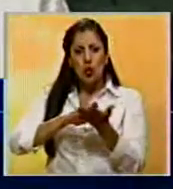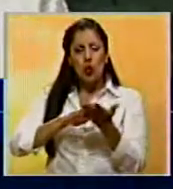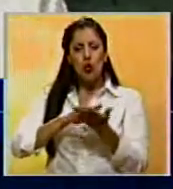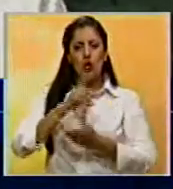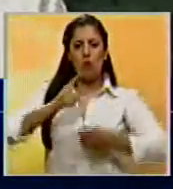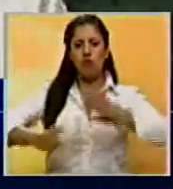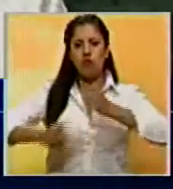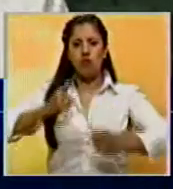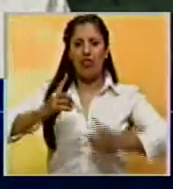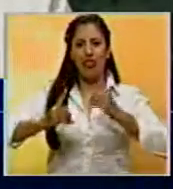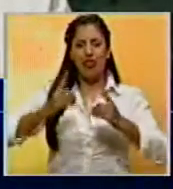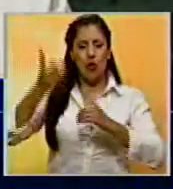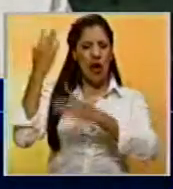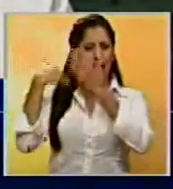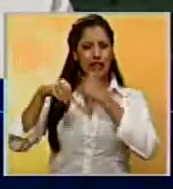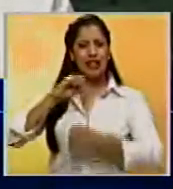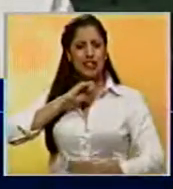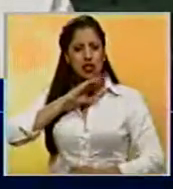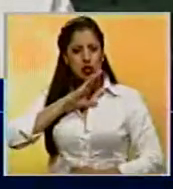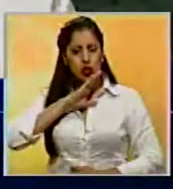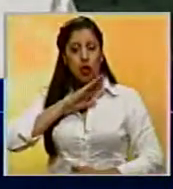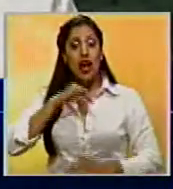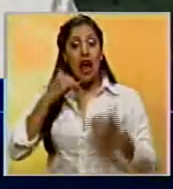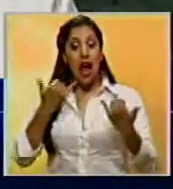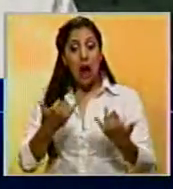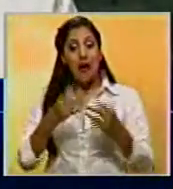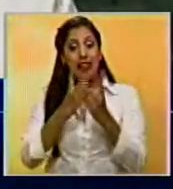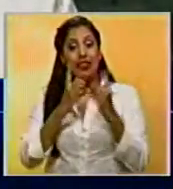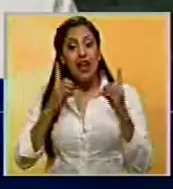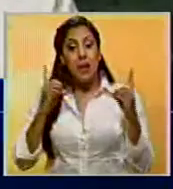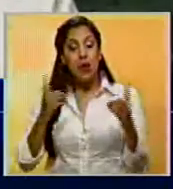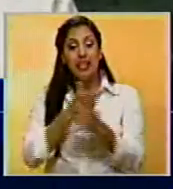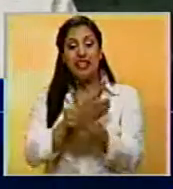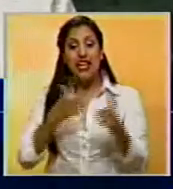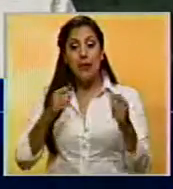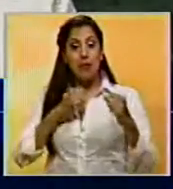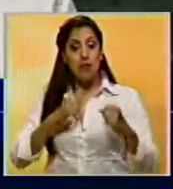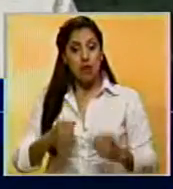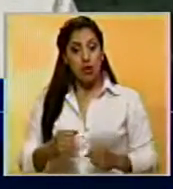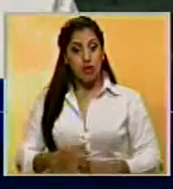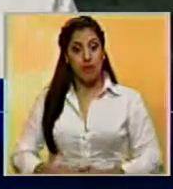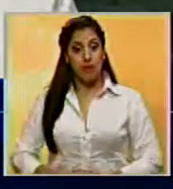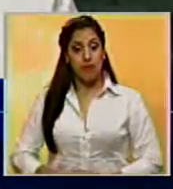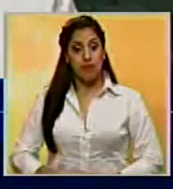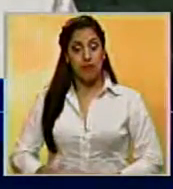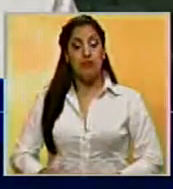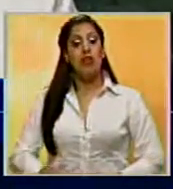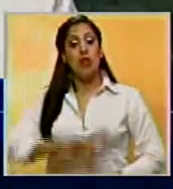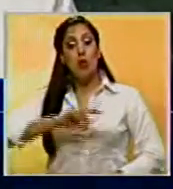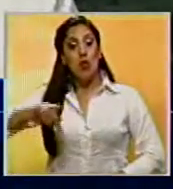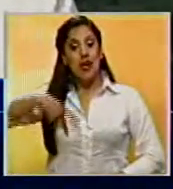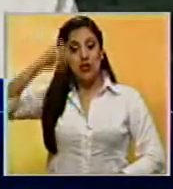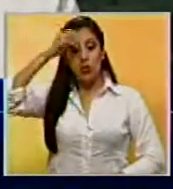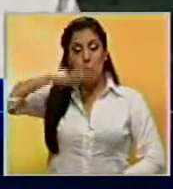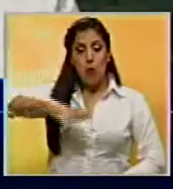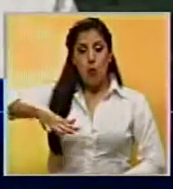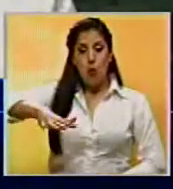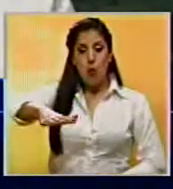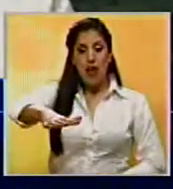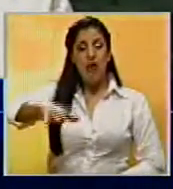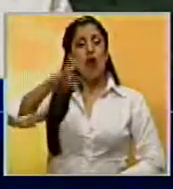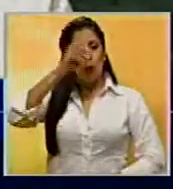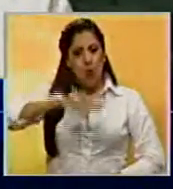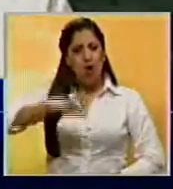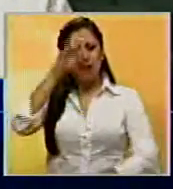autoritarianismo en el pasado y es una democracia vibrante. Nuestro pueblo es un pueblo